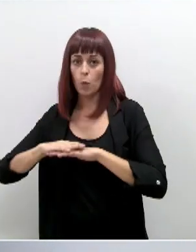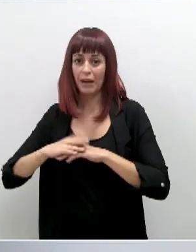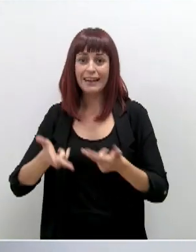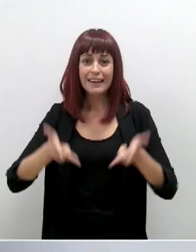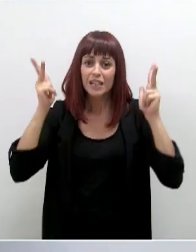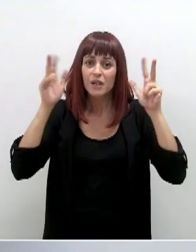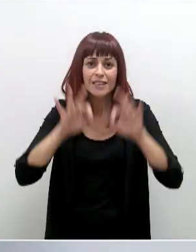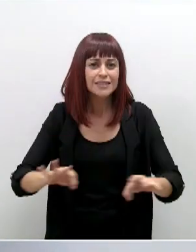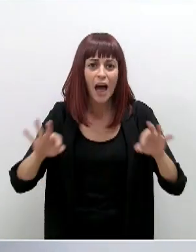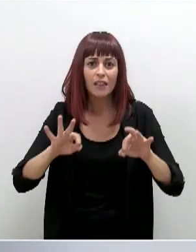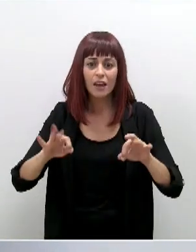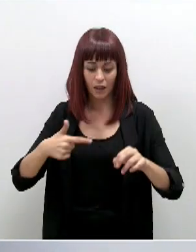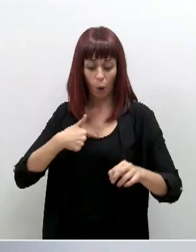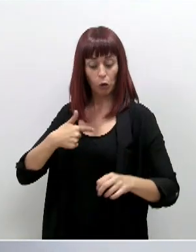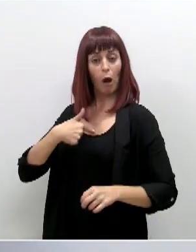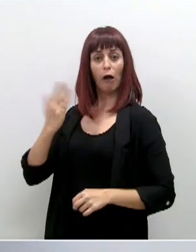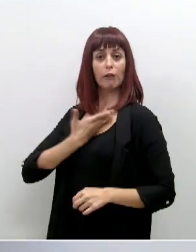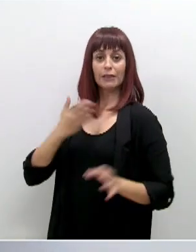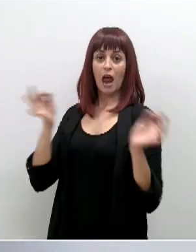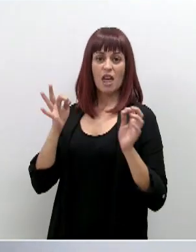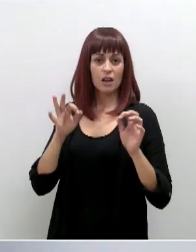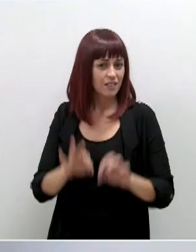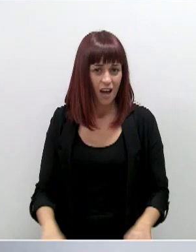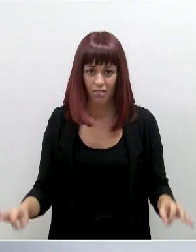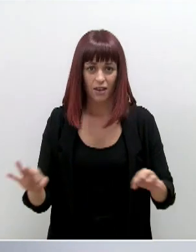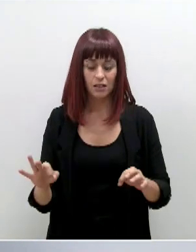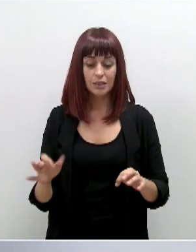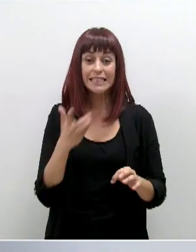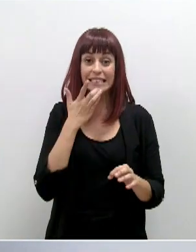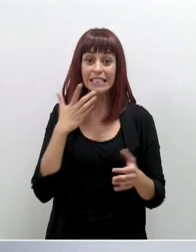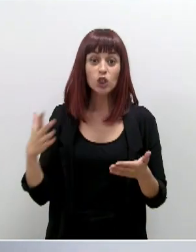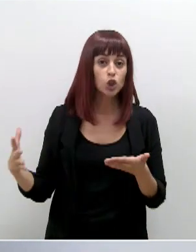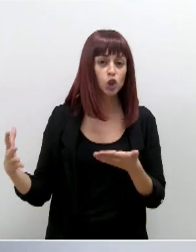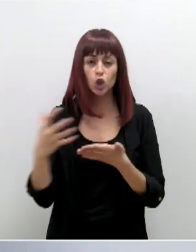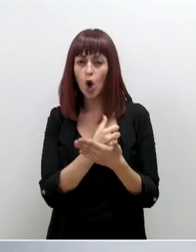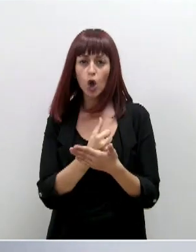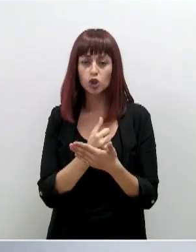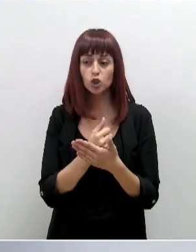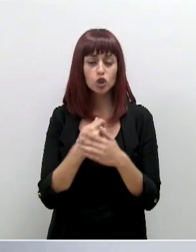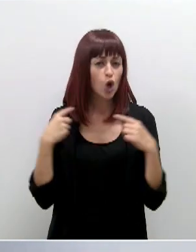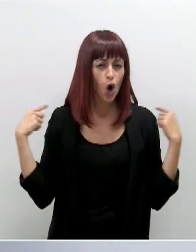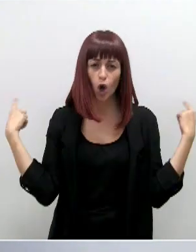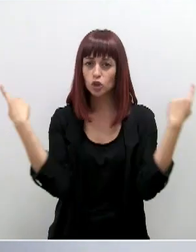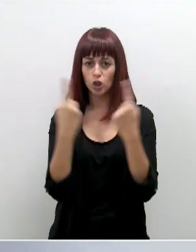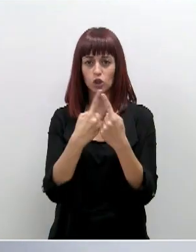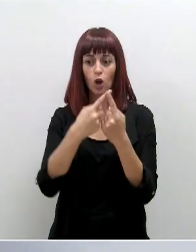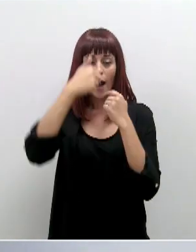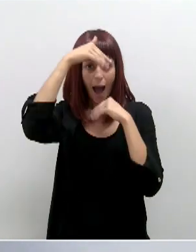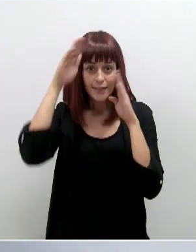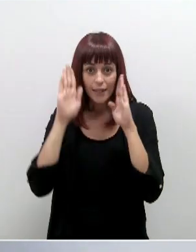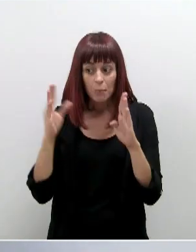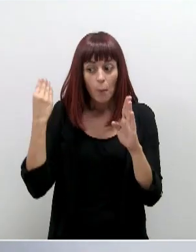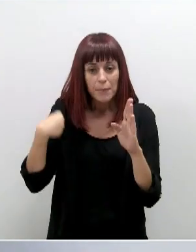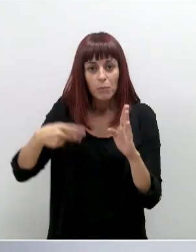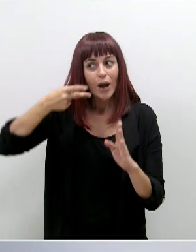Nadie es inmune. Y solo si todos, absolutamente todos, atendemos a lo que nos